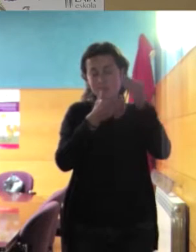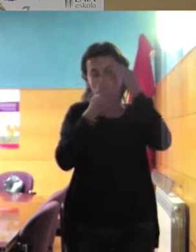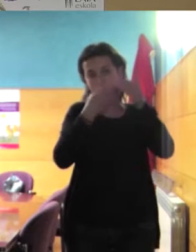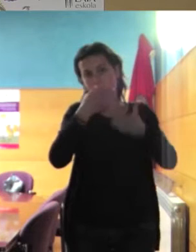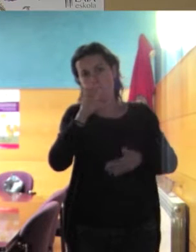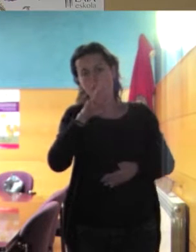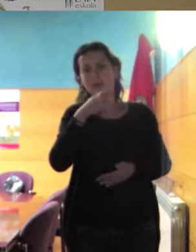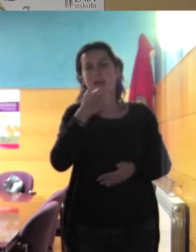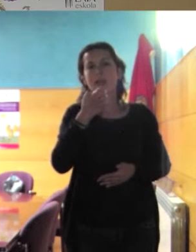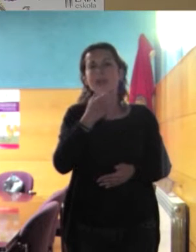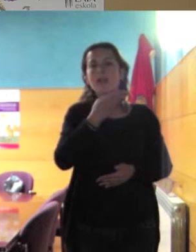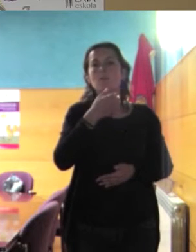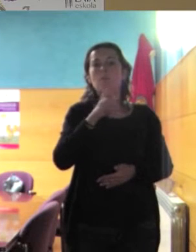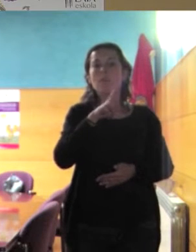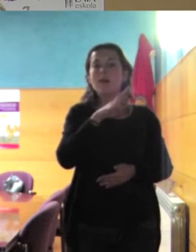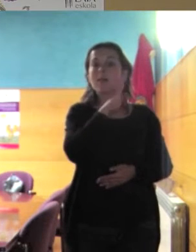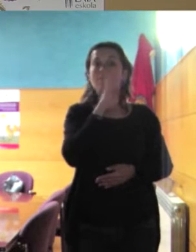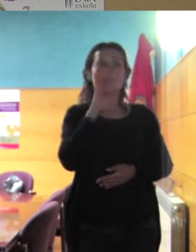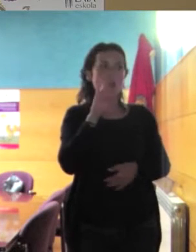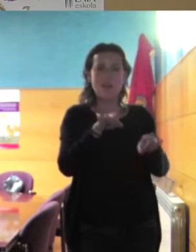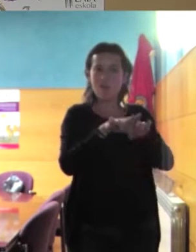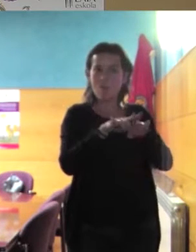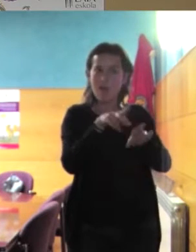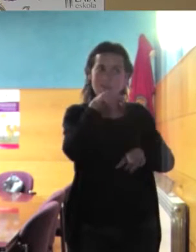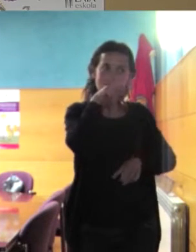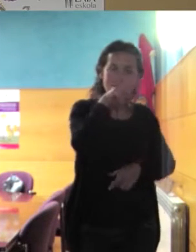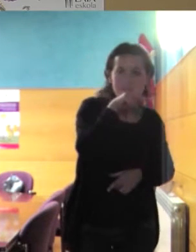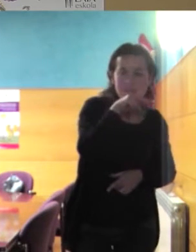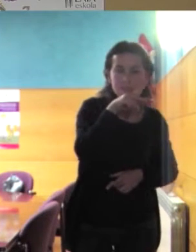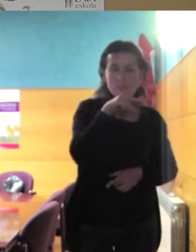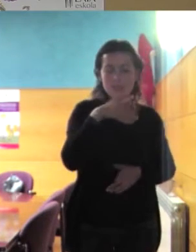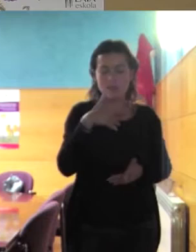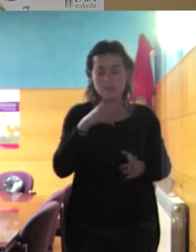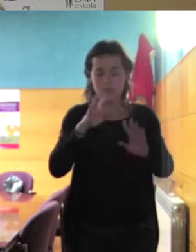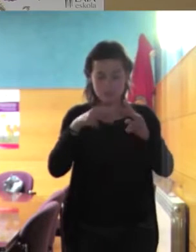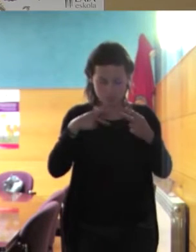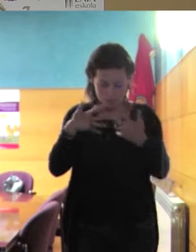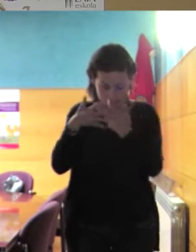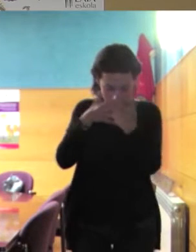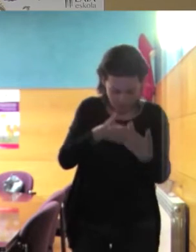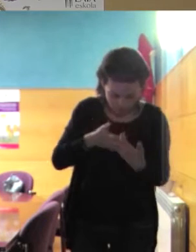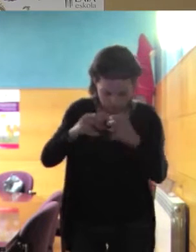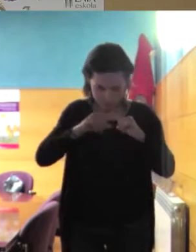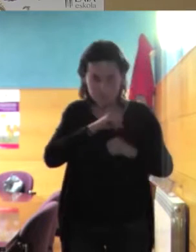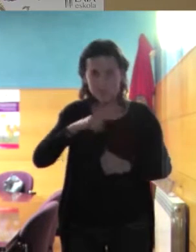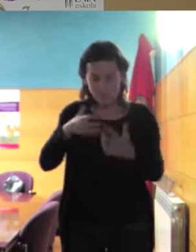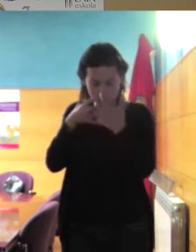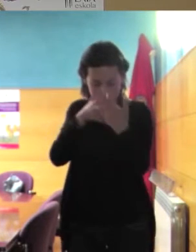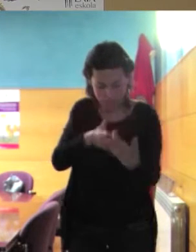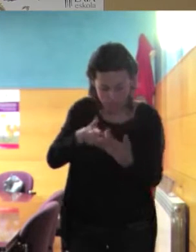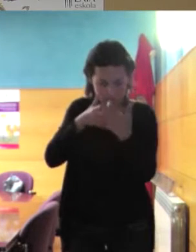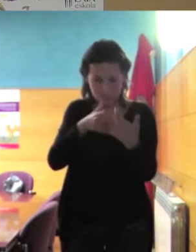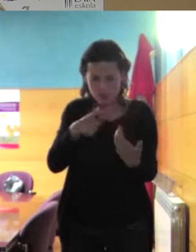madre en fin pues esta lucha de ella consigo misma para saber incluso lo que ella desea